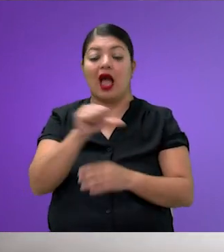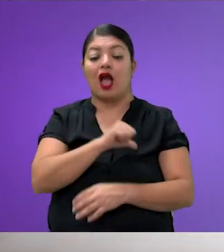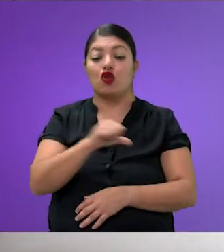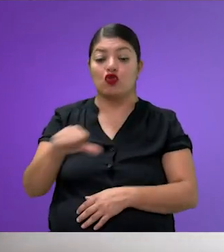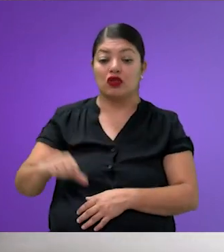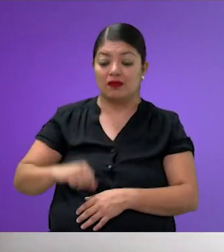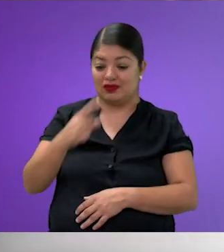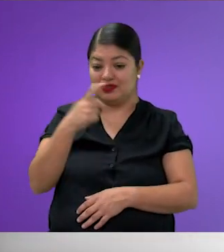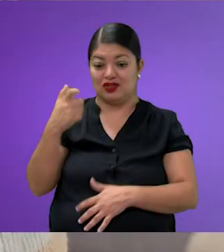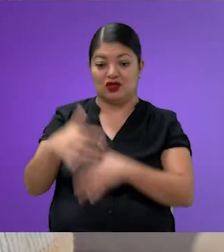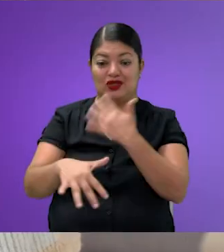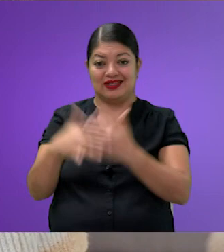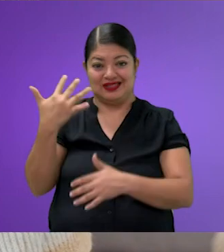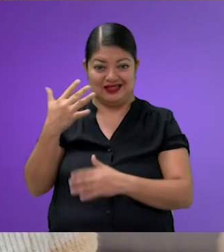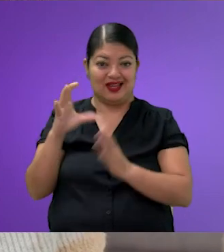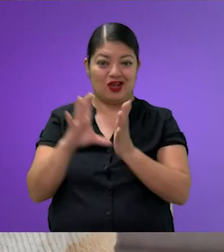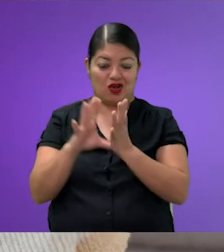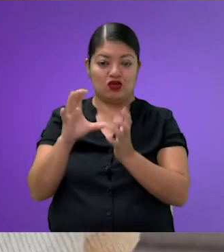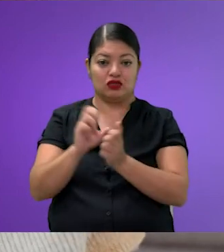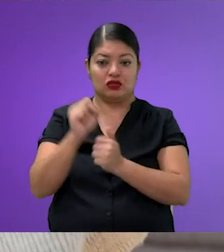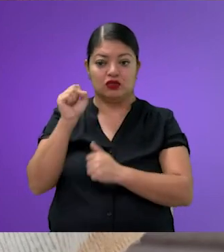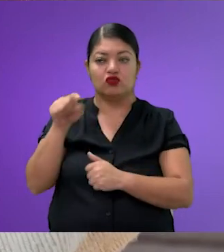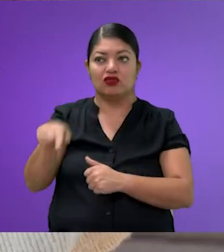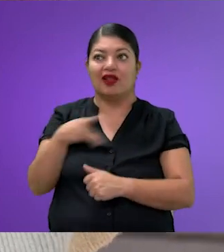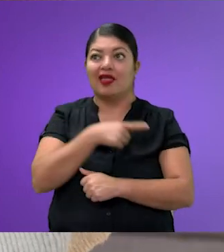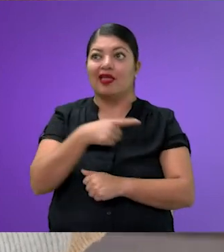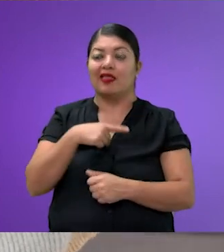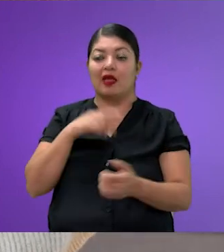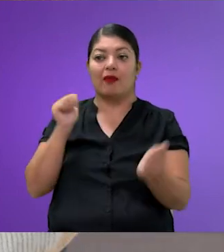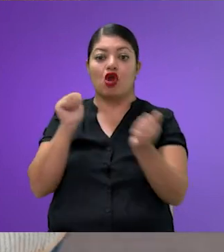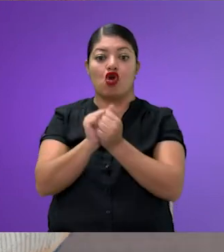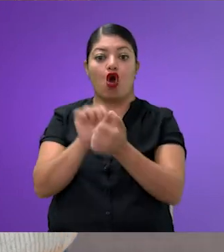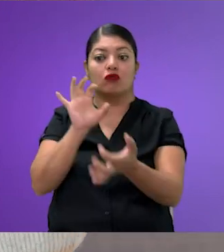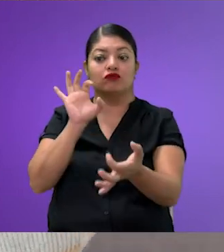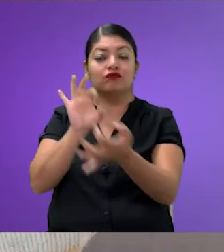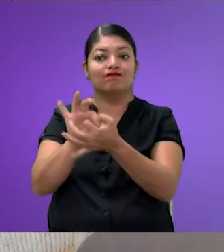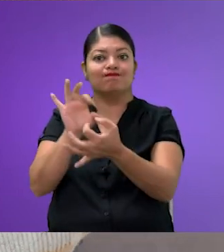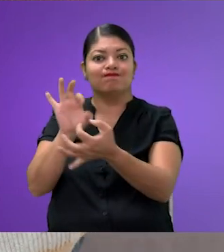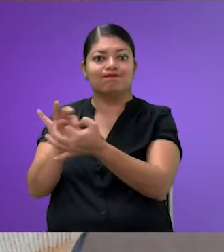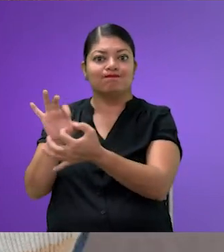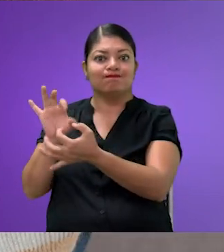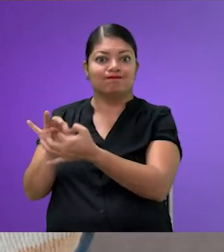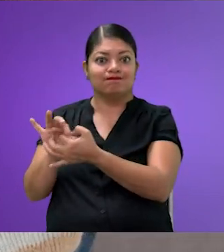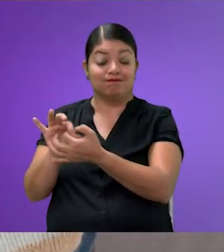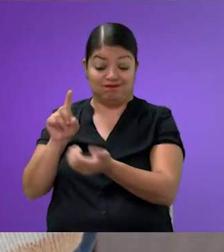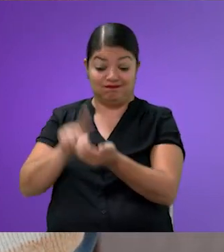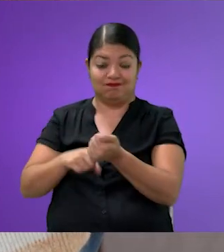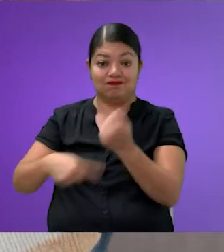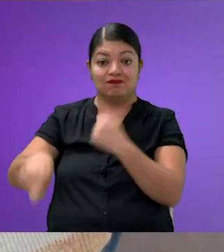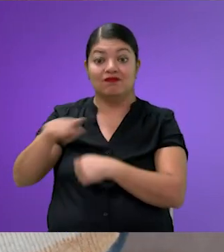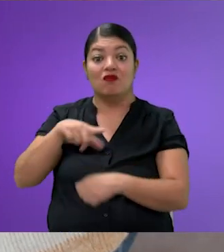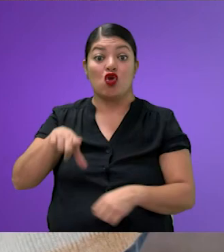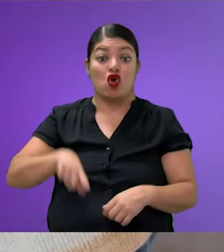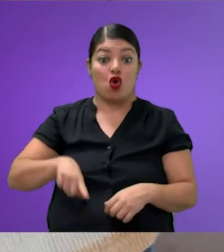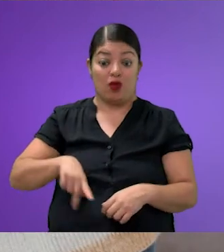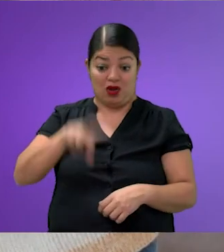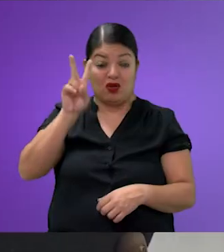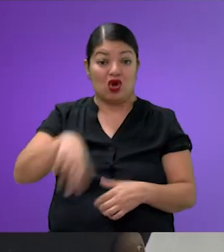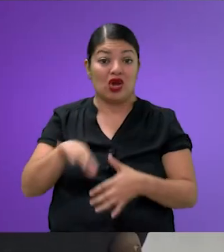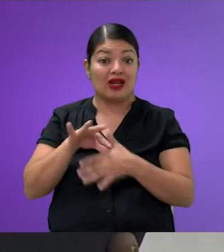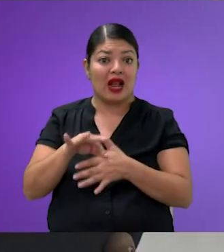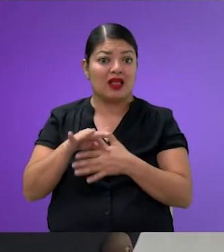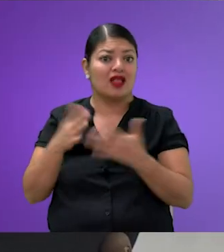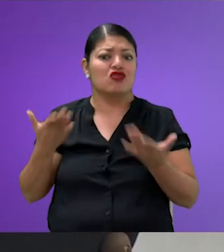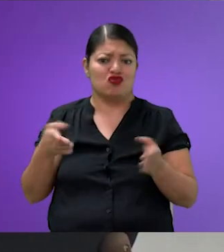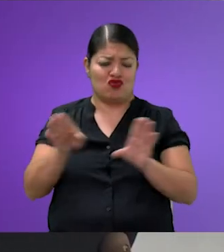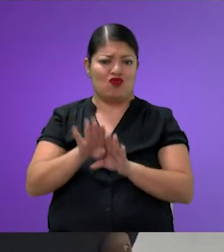que articulen lo que ellos puedan para darse cuenta, como gobierno, de que existe esta realidad y cómo los